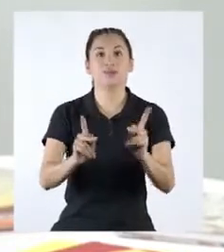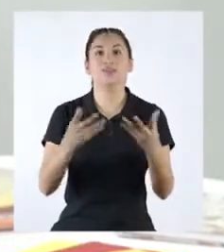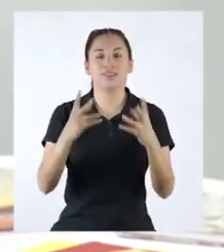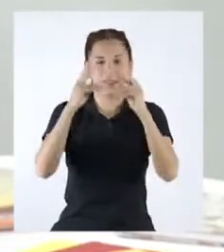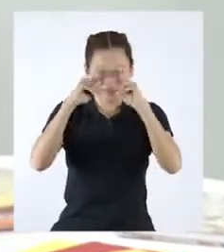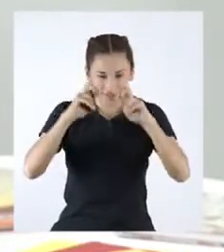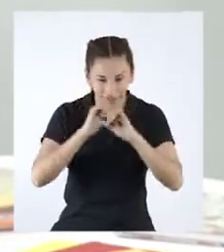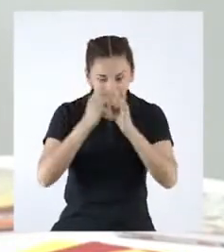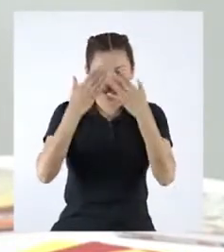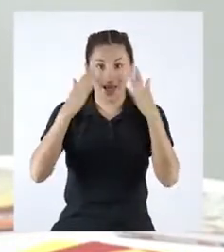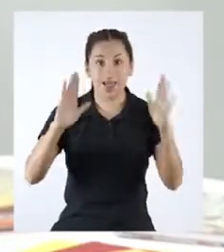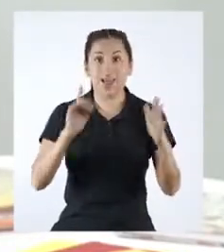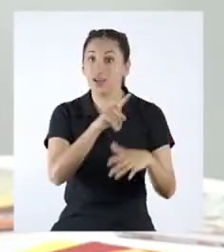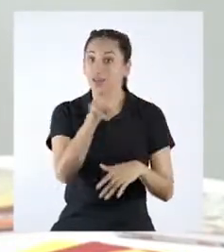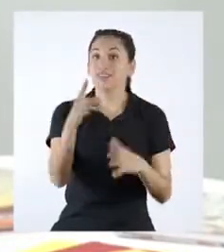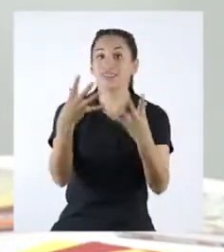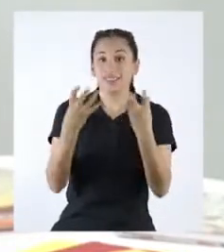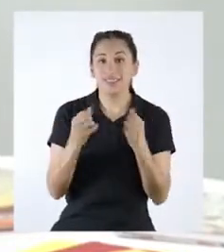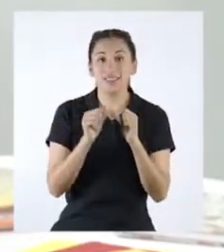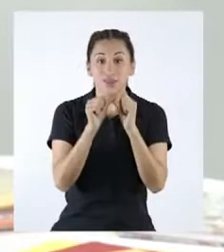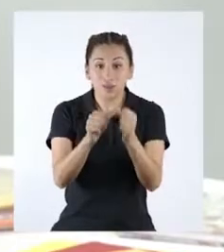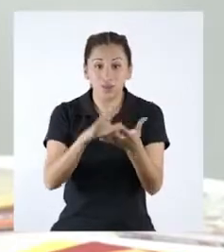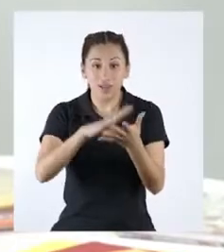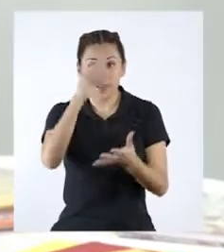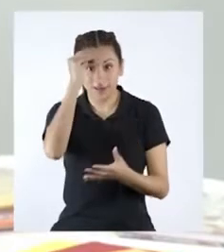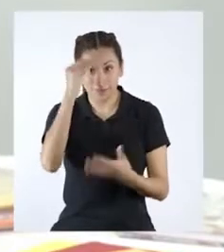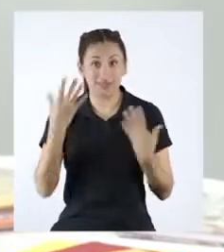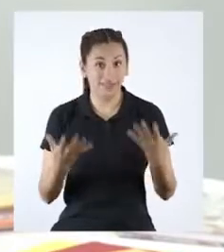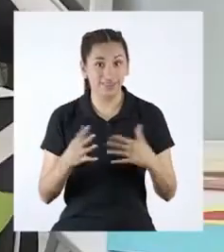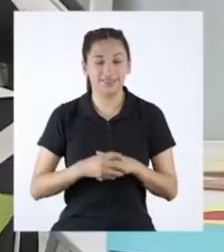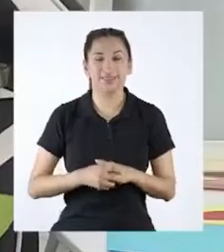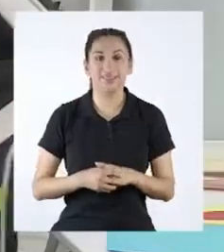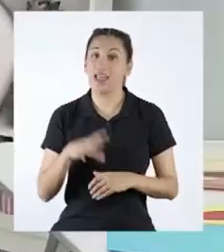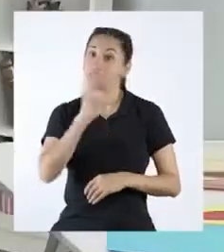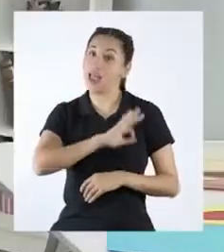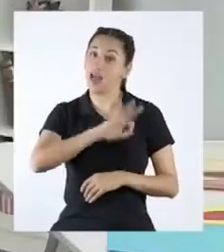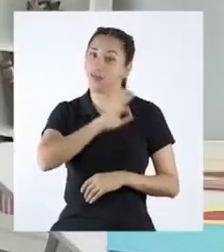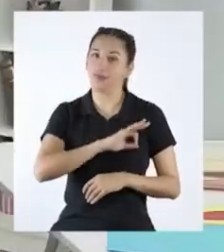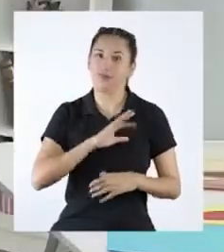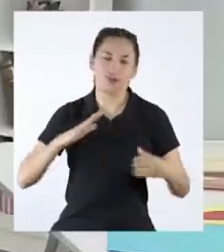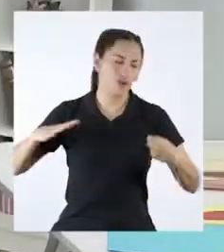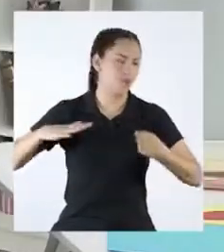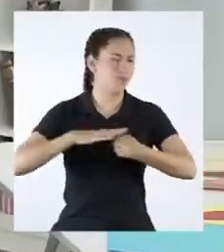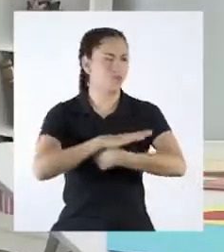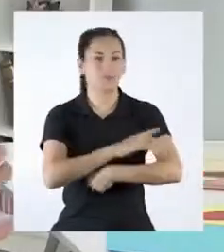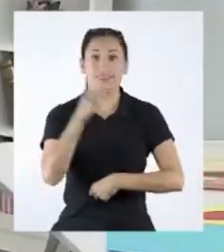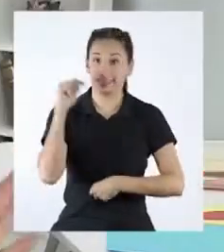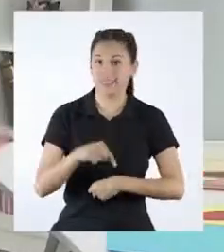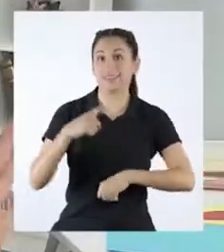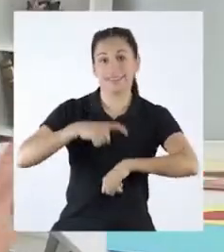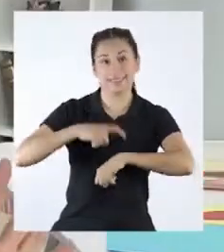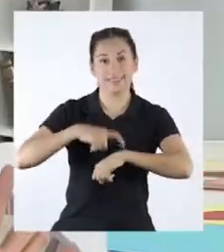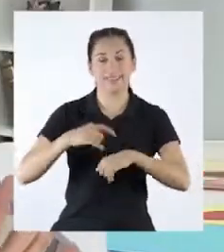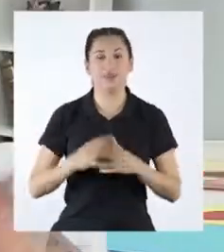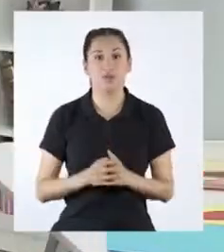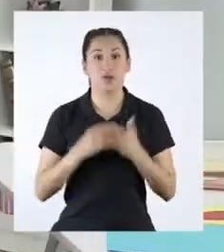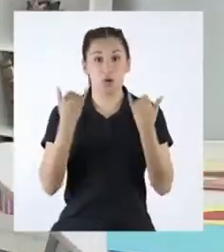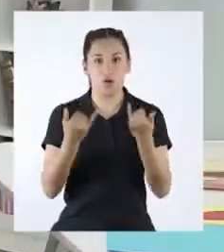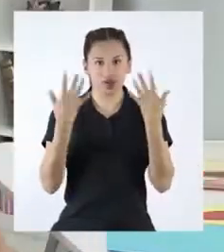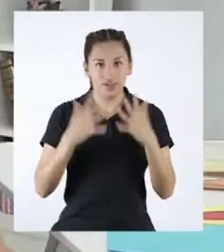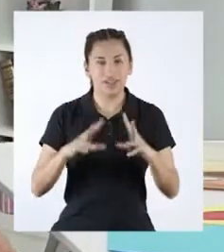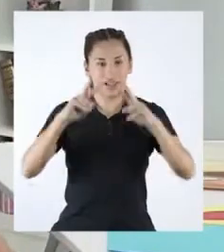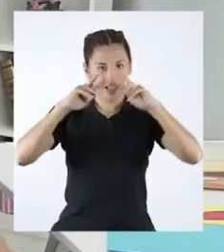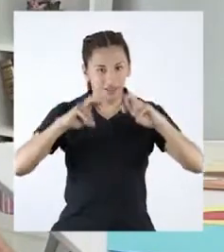oportunidad de descubrir lo que quisiéramos seguir aprendiendo. Aprovechemos al máximo esta etapa.